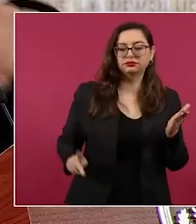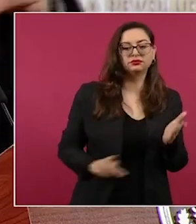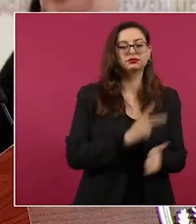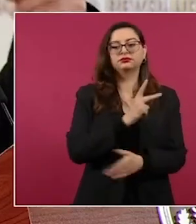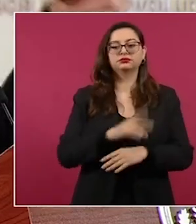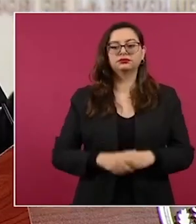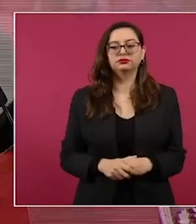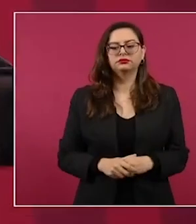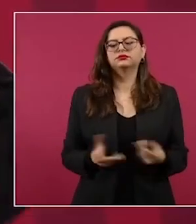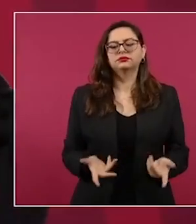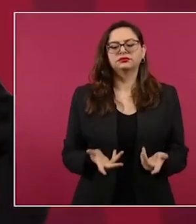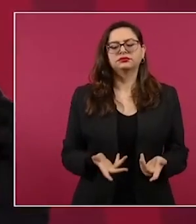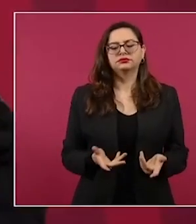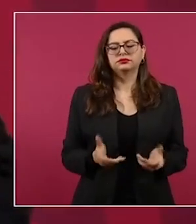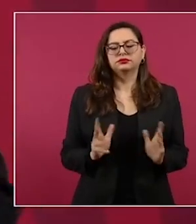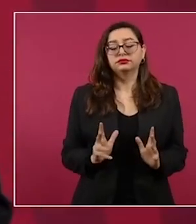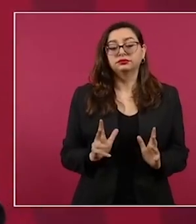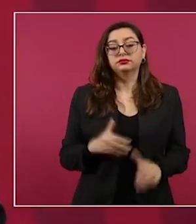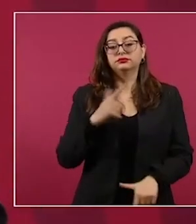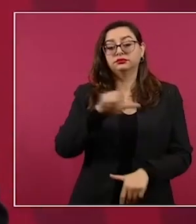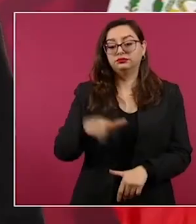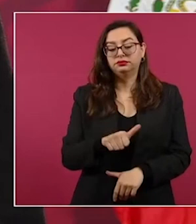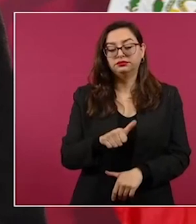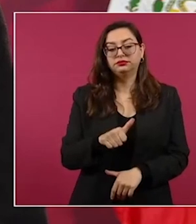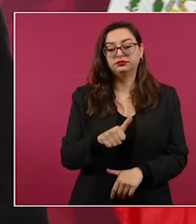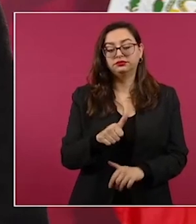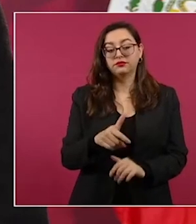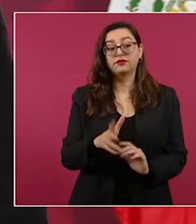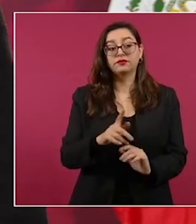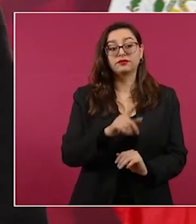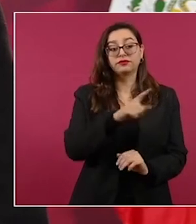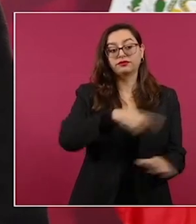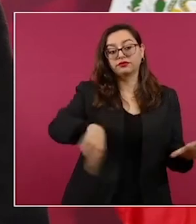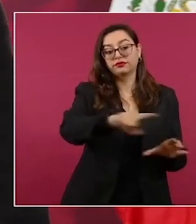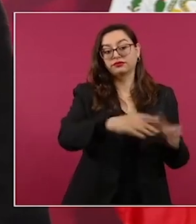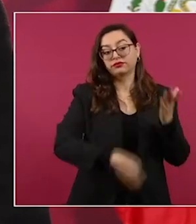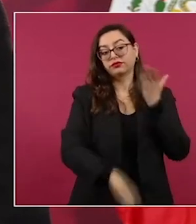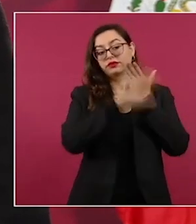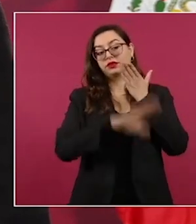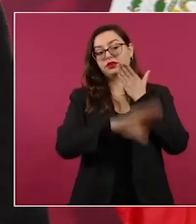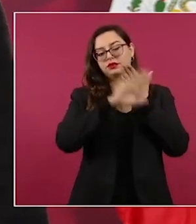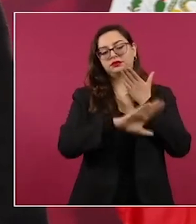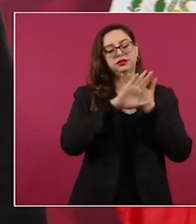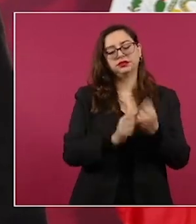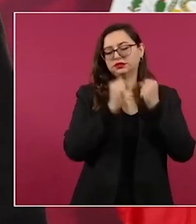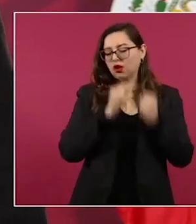la Corte para pedir que se declare